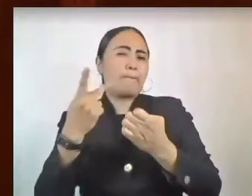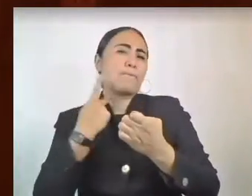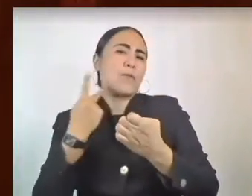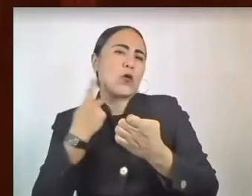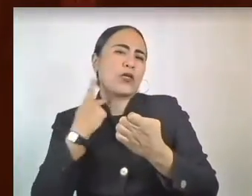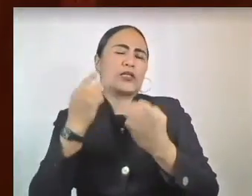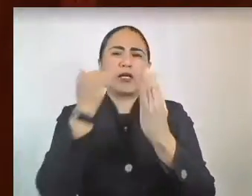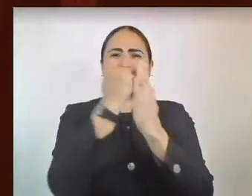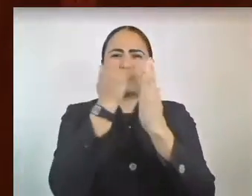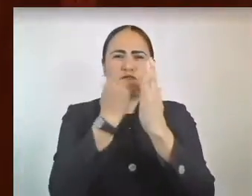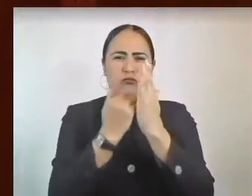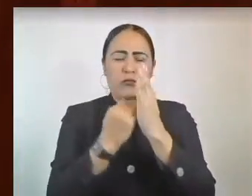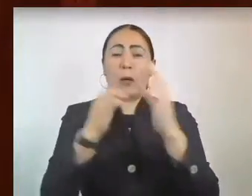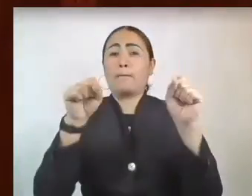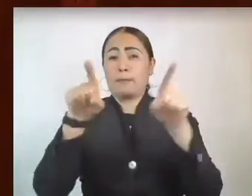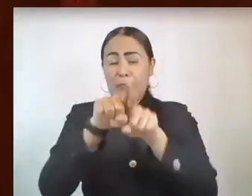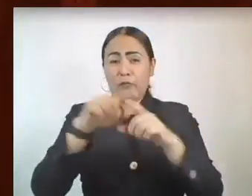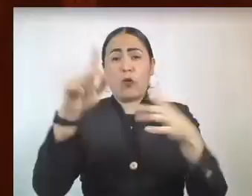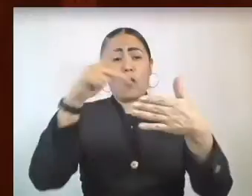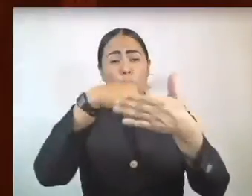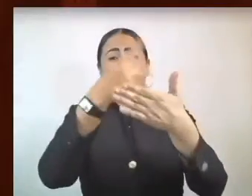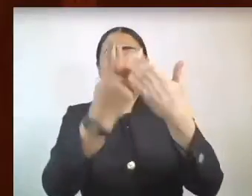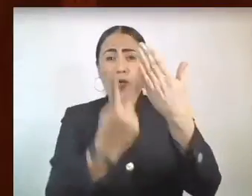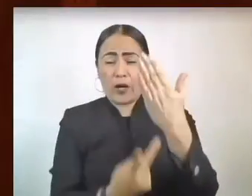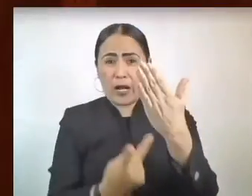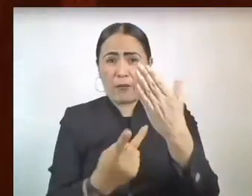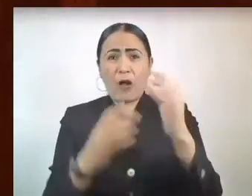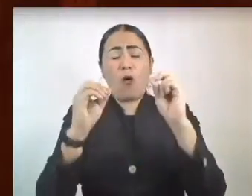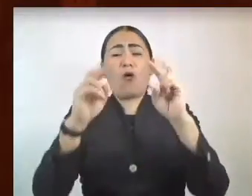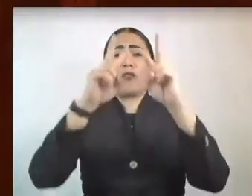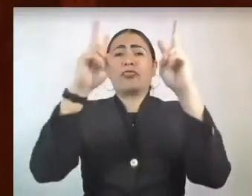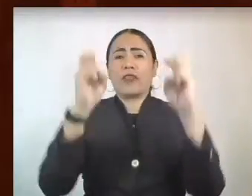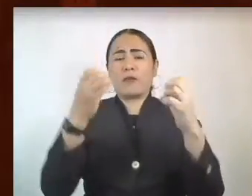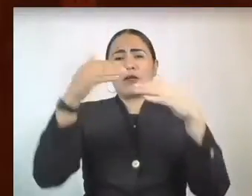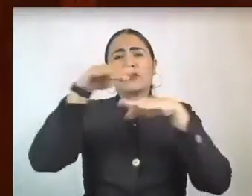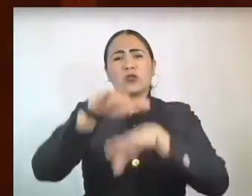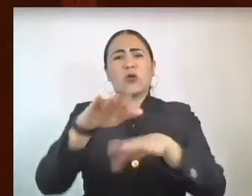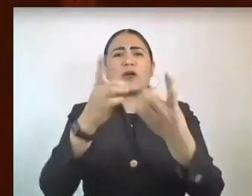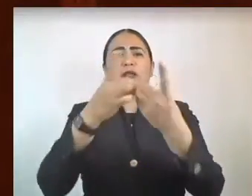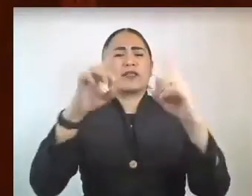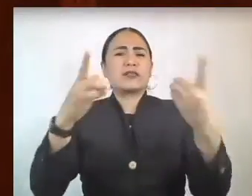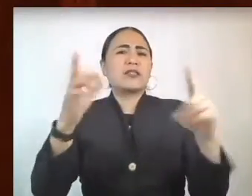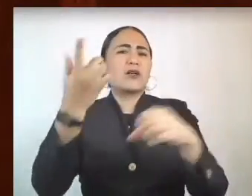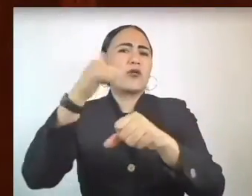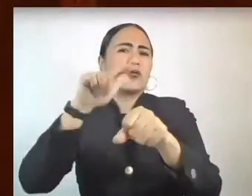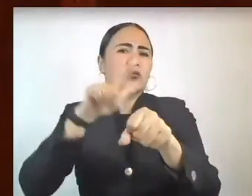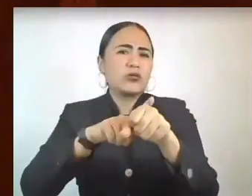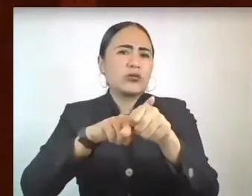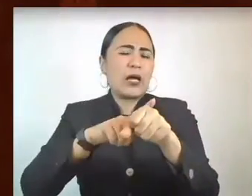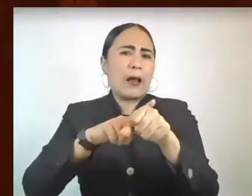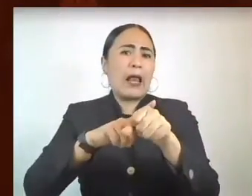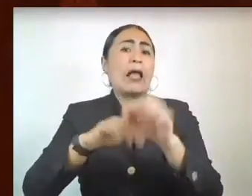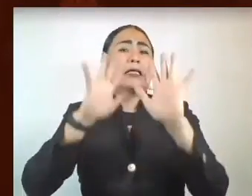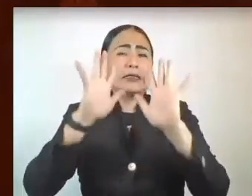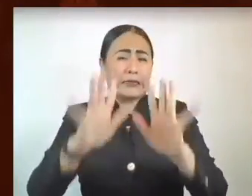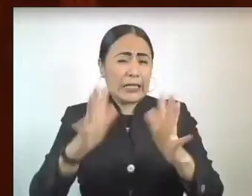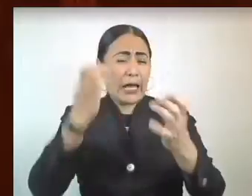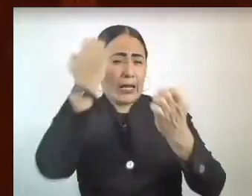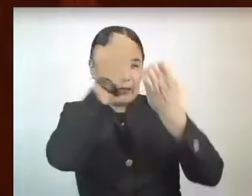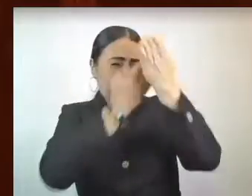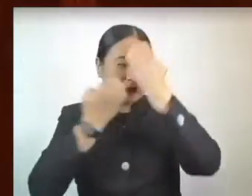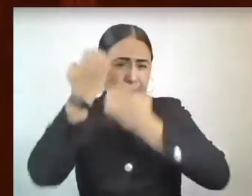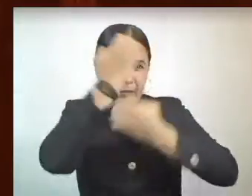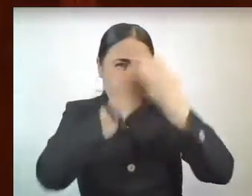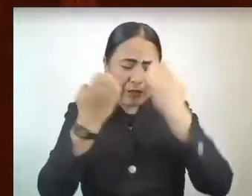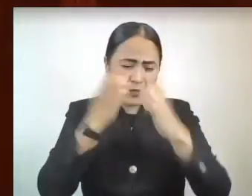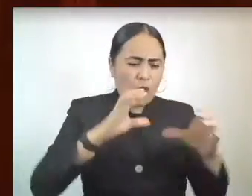programas y acciones en materia de desarrollo social para que una vez que sea analizado en las